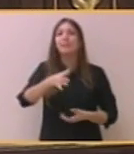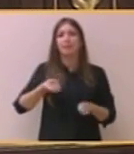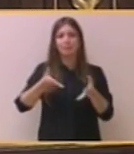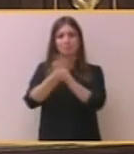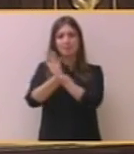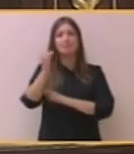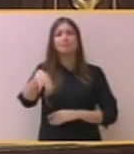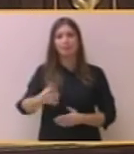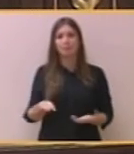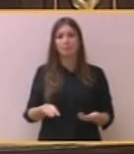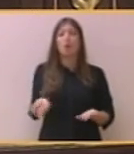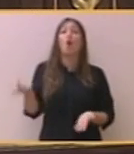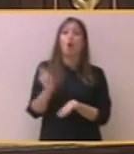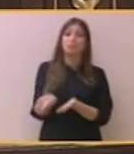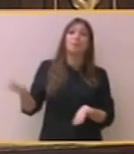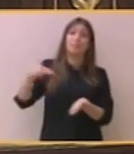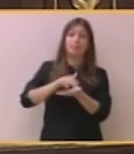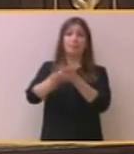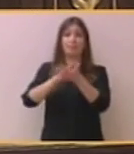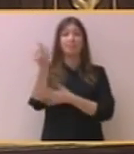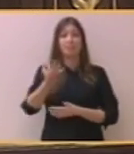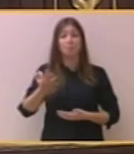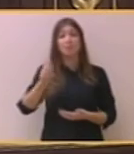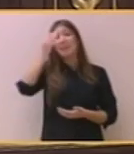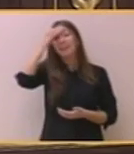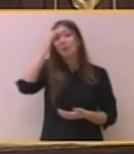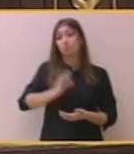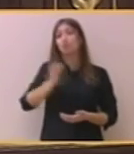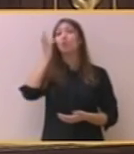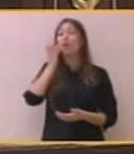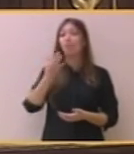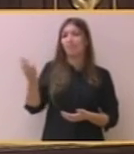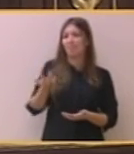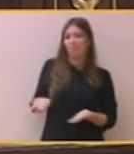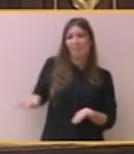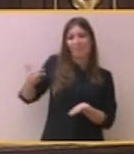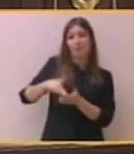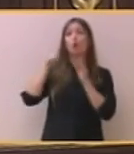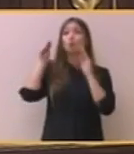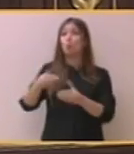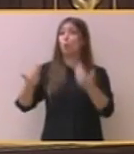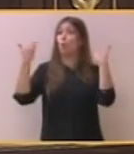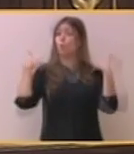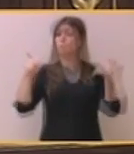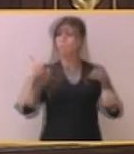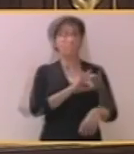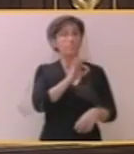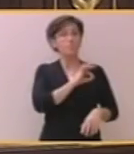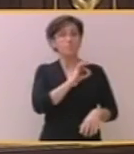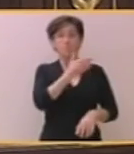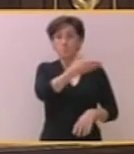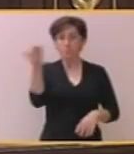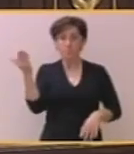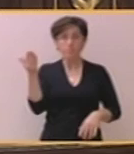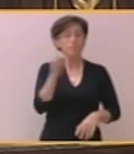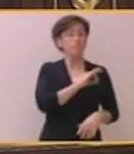dar nuevas explicaciones. Y alguien, creo yo, señor Rajoy, tendrá que asumir sus responsabilidades a nivel de partida. Tras